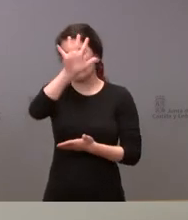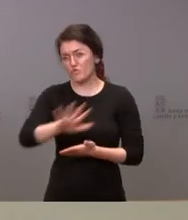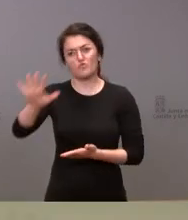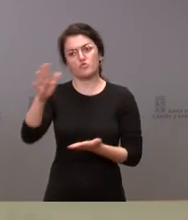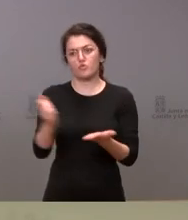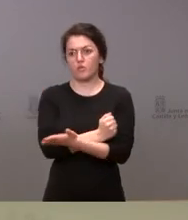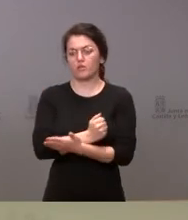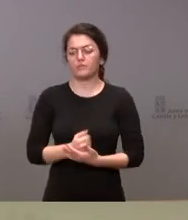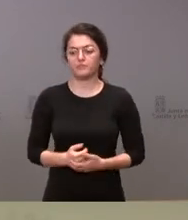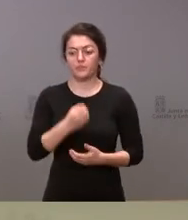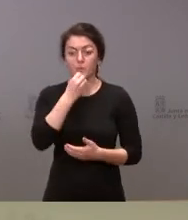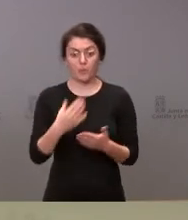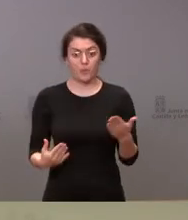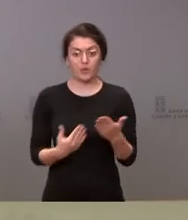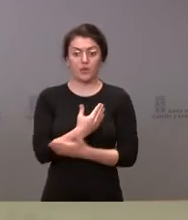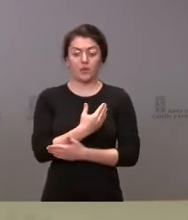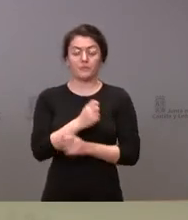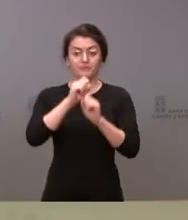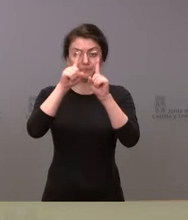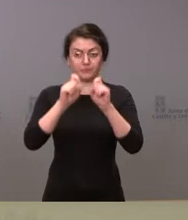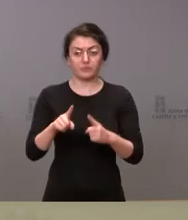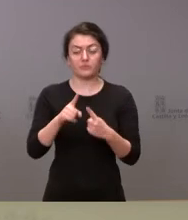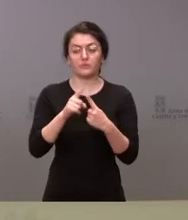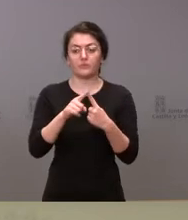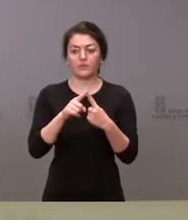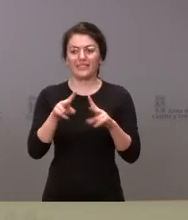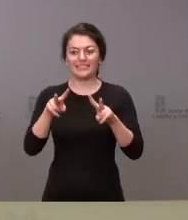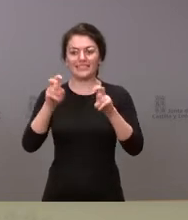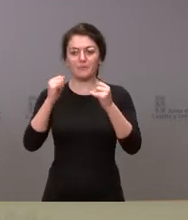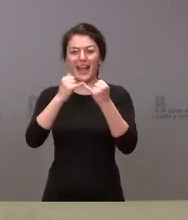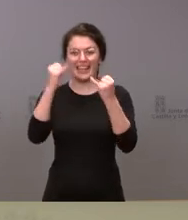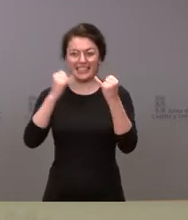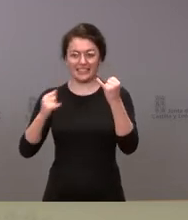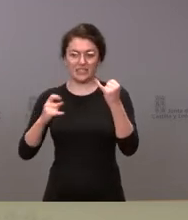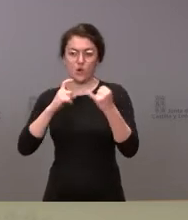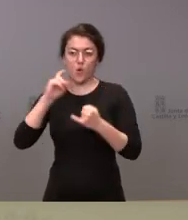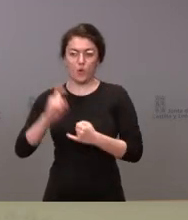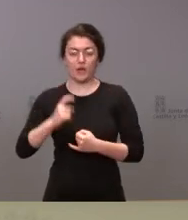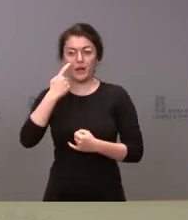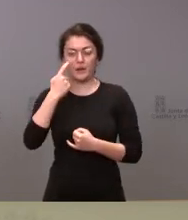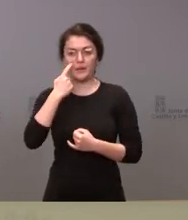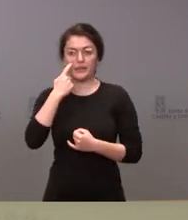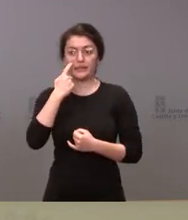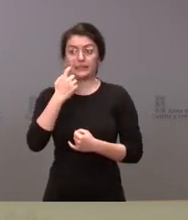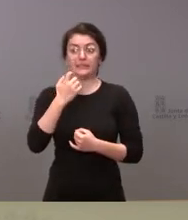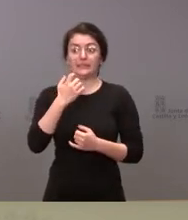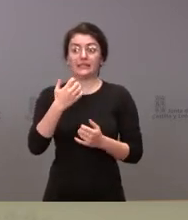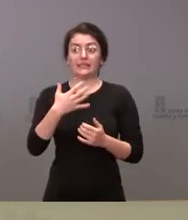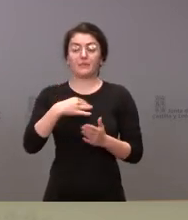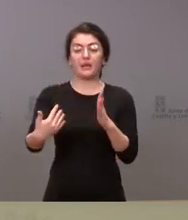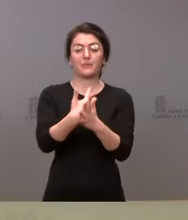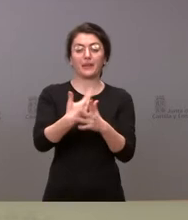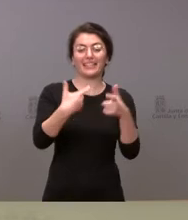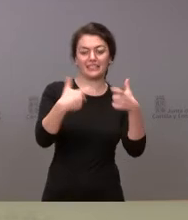Sí, hola, buenos días, tenía varias cuestiones. La primera, sobre la crisis de Ucrania, no sé si nos puede aclarar cuáles son los sectores que más